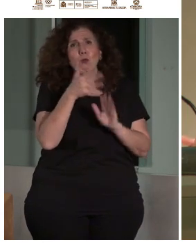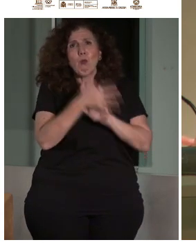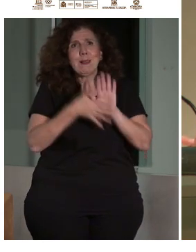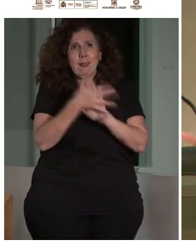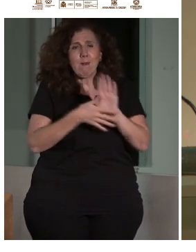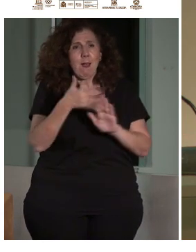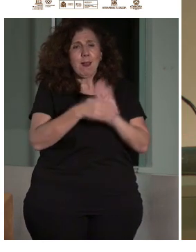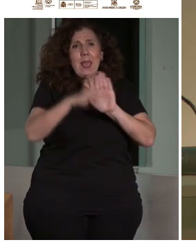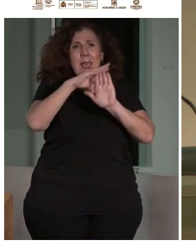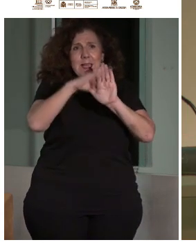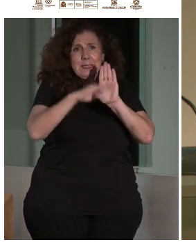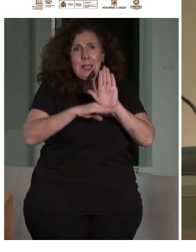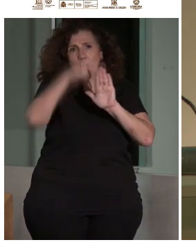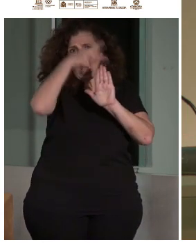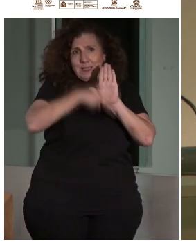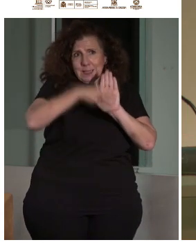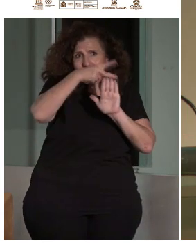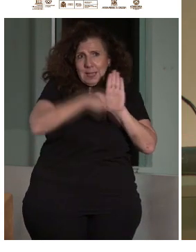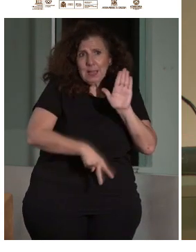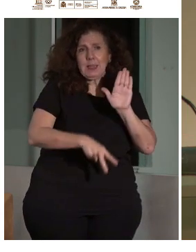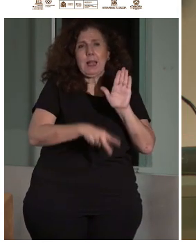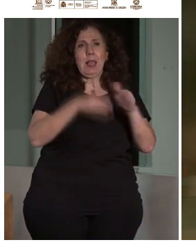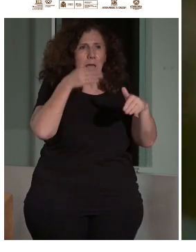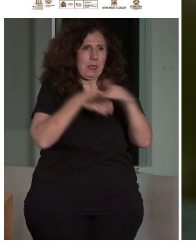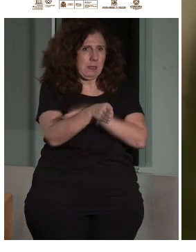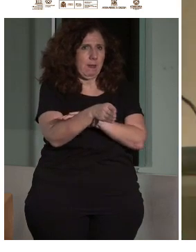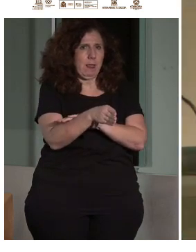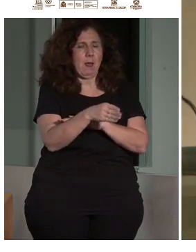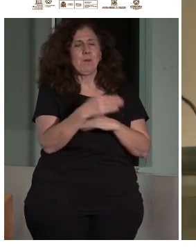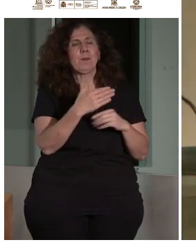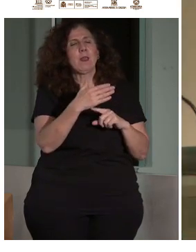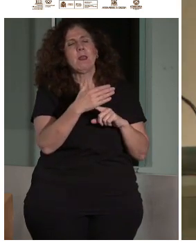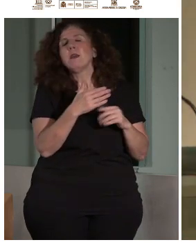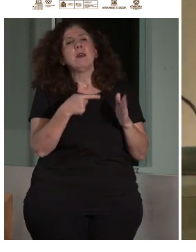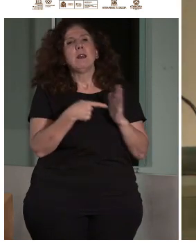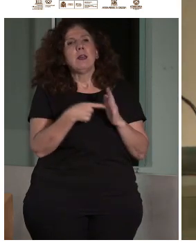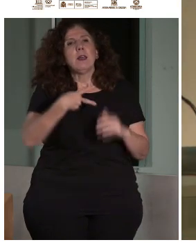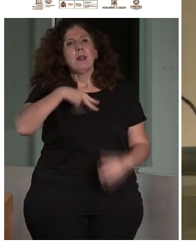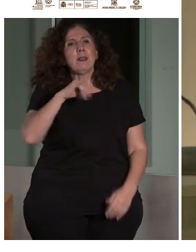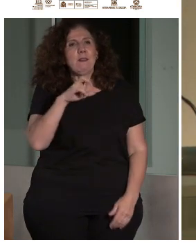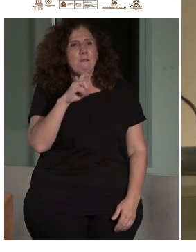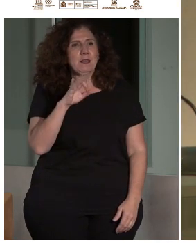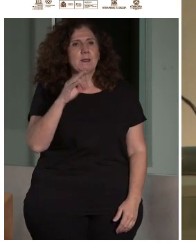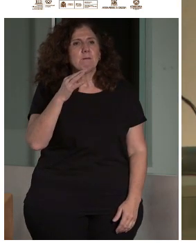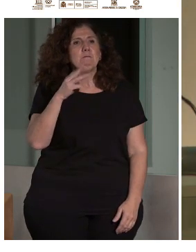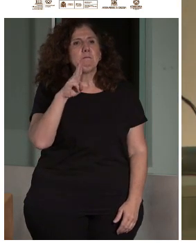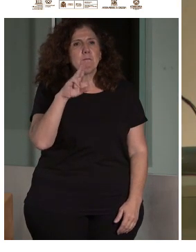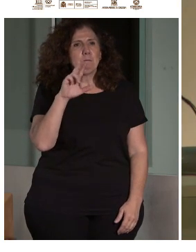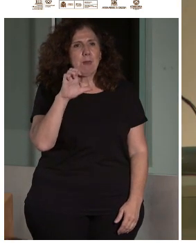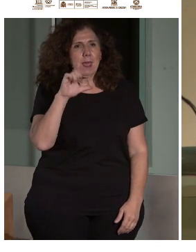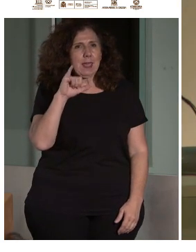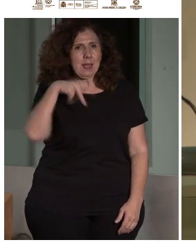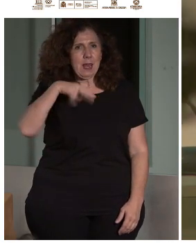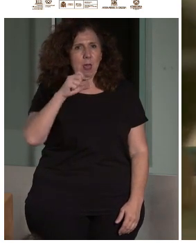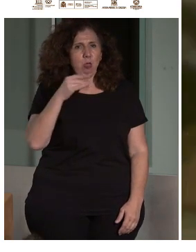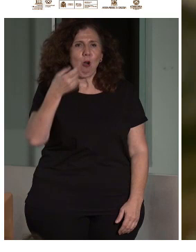accesibilidad. Y, bueno, Nieves Peinado, además, es arquitecta del Ciapat Inserso y, bueno, yo creo que nos